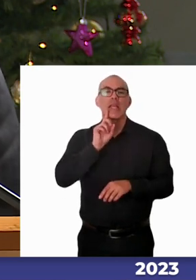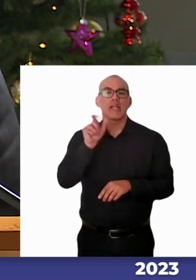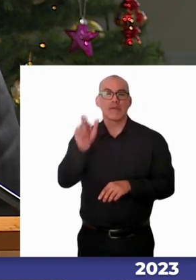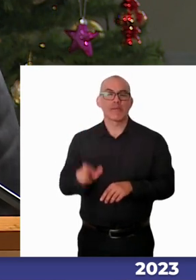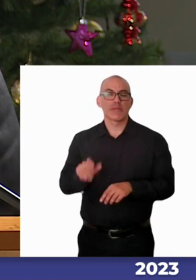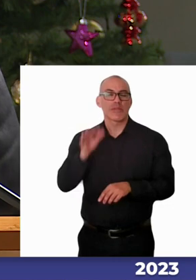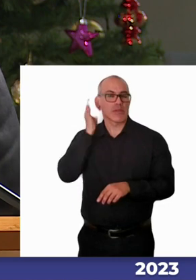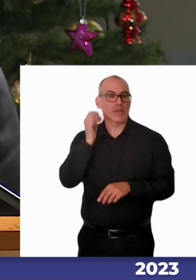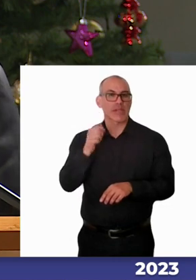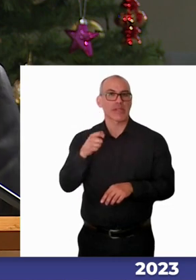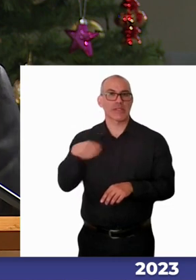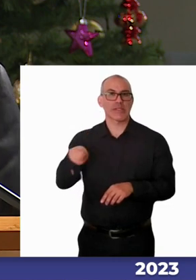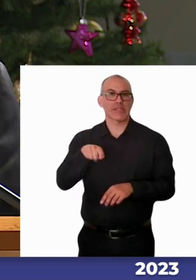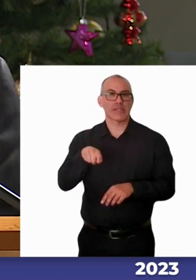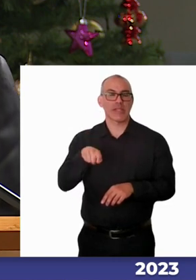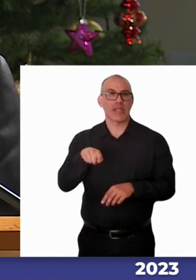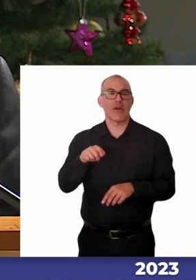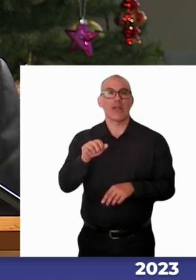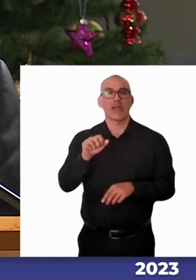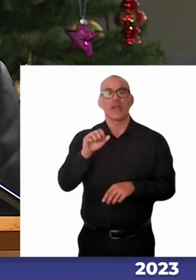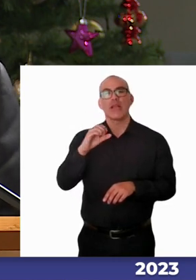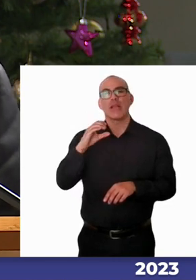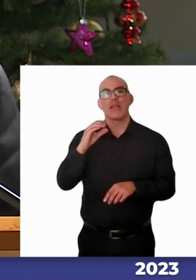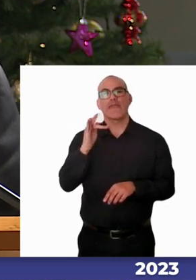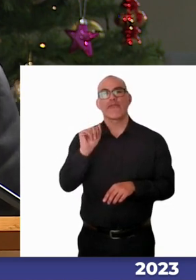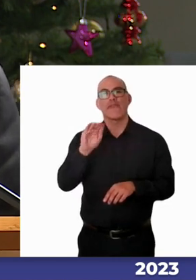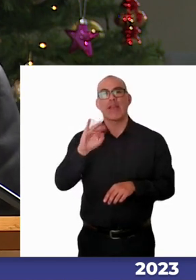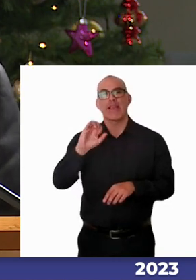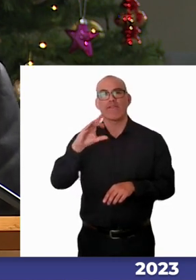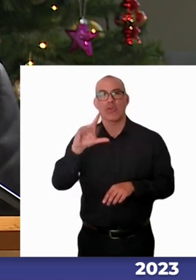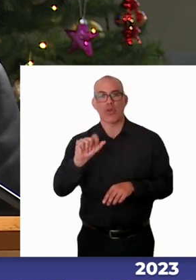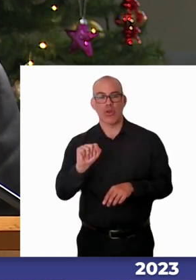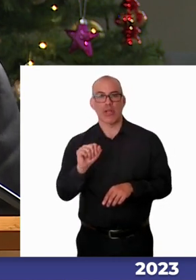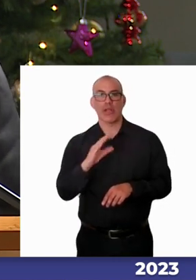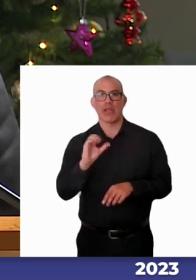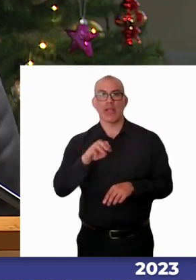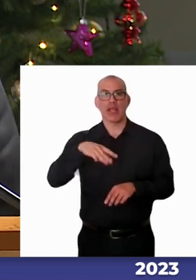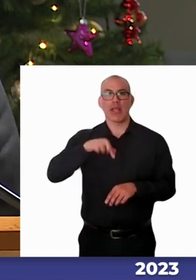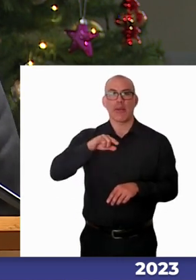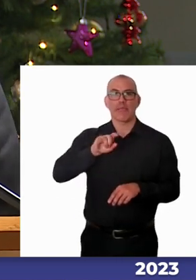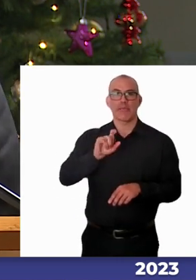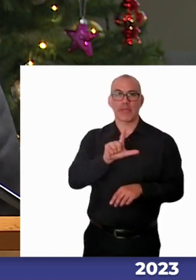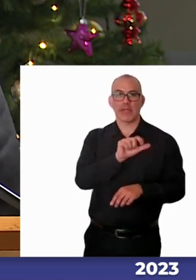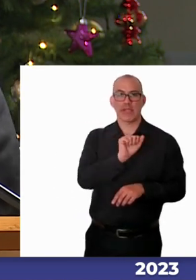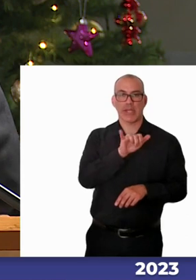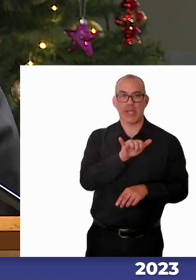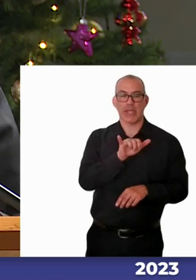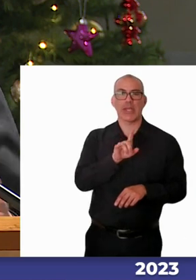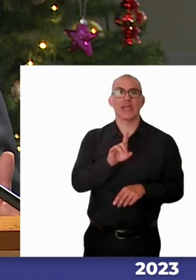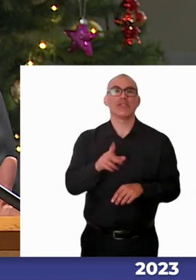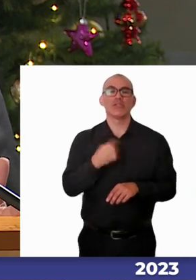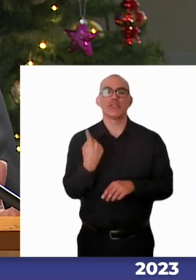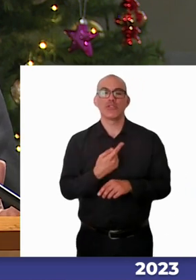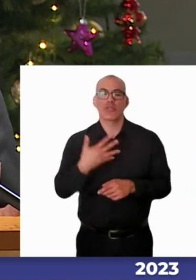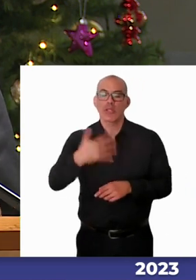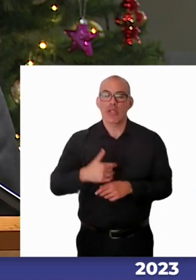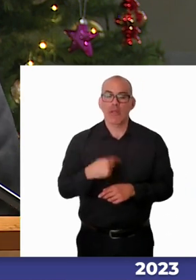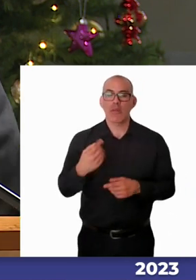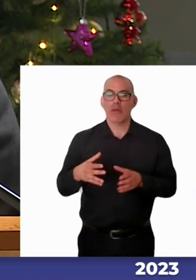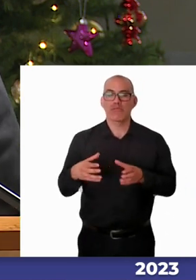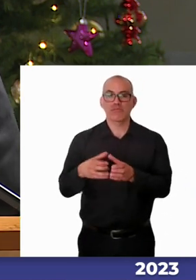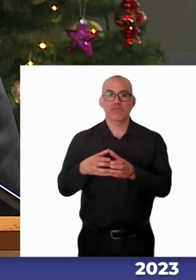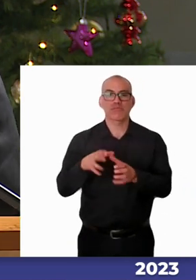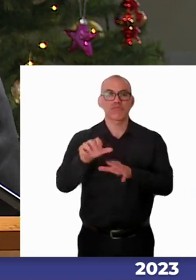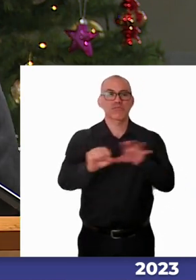un motor importante y la expresión de las necesidades de incorporación de todas las personas a los espacios legislativos